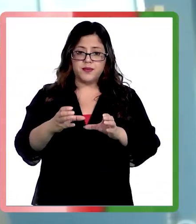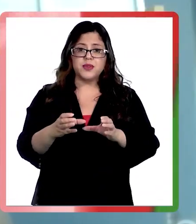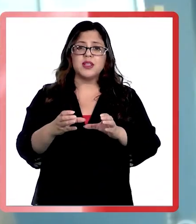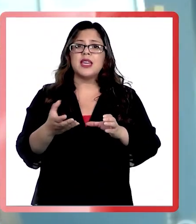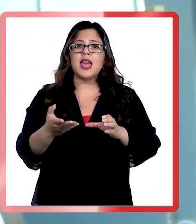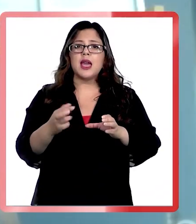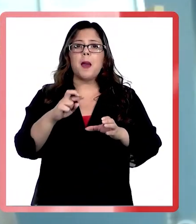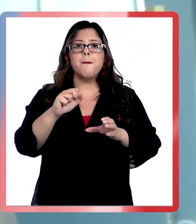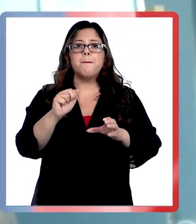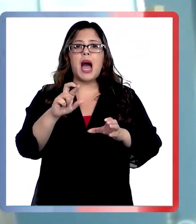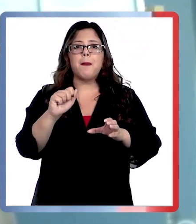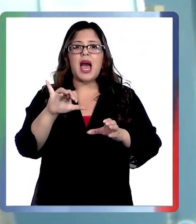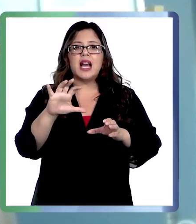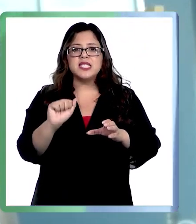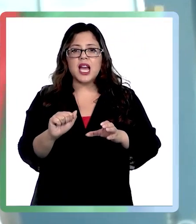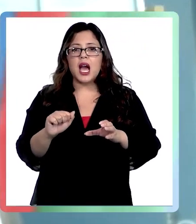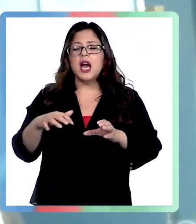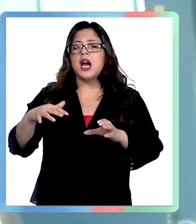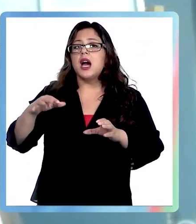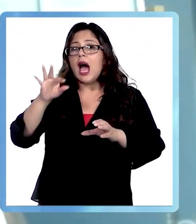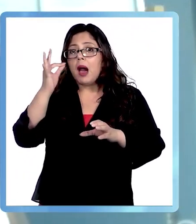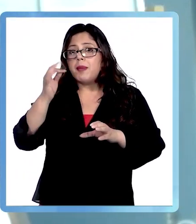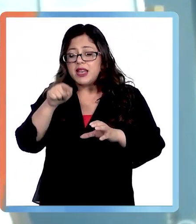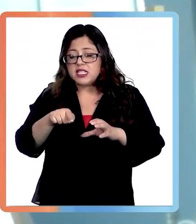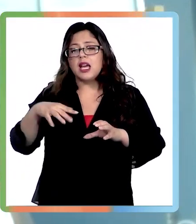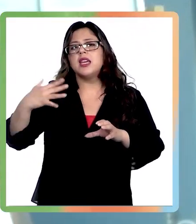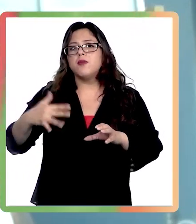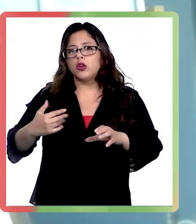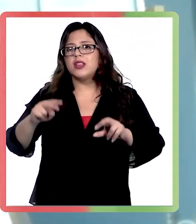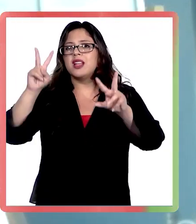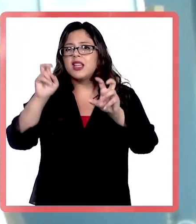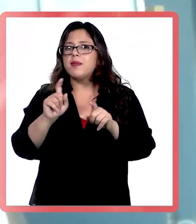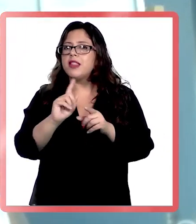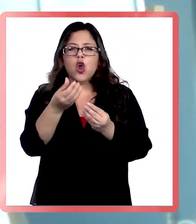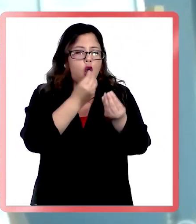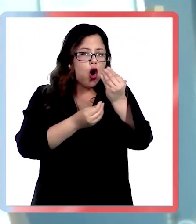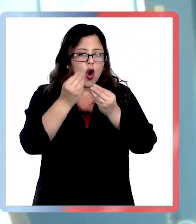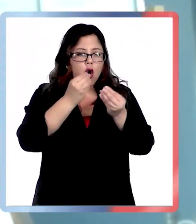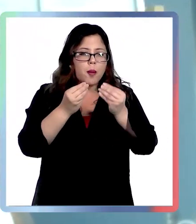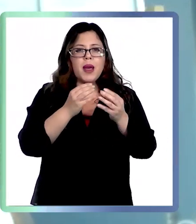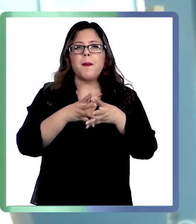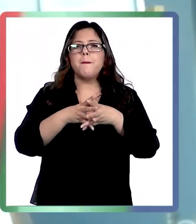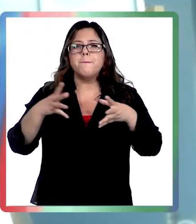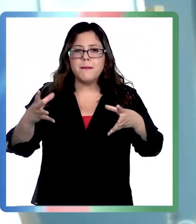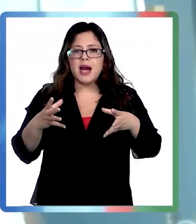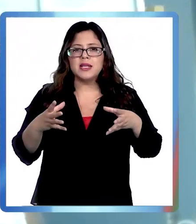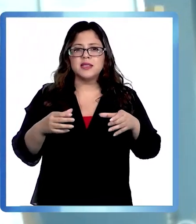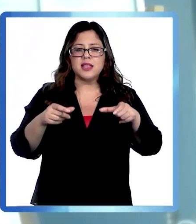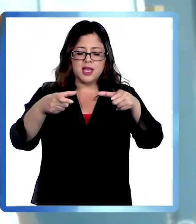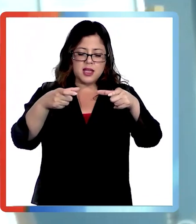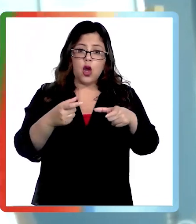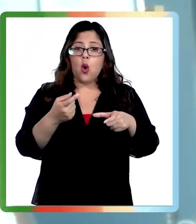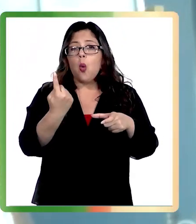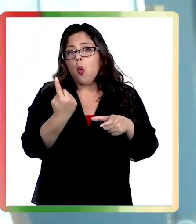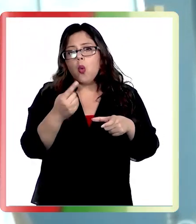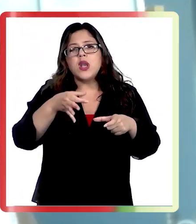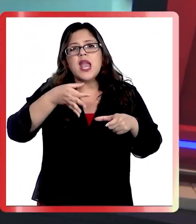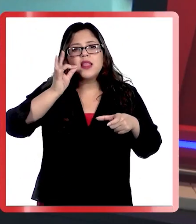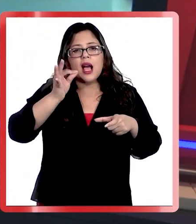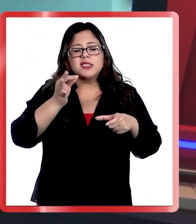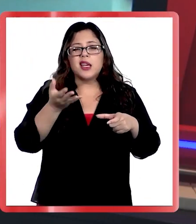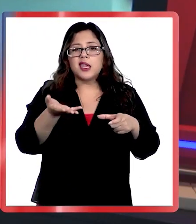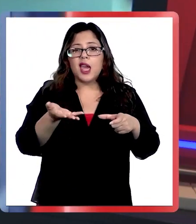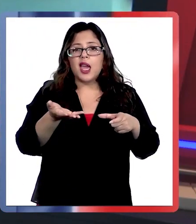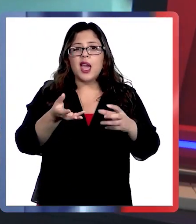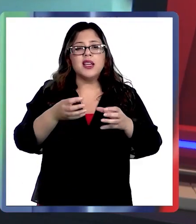Es importante mantener a raya el consumo en términos de no sobrepasarnos de estos tres cuartos tazas, una taza de fruta.